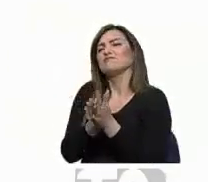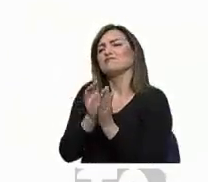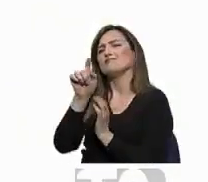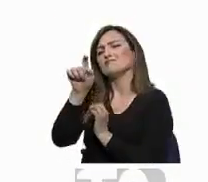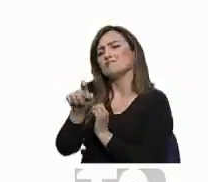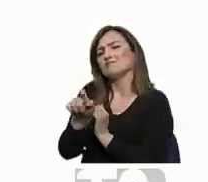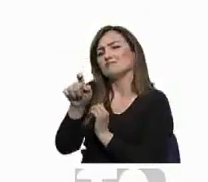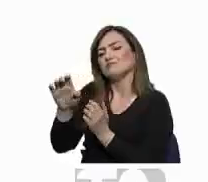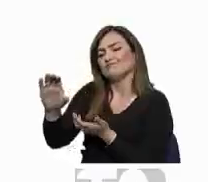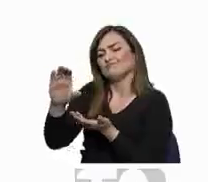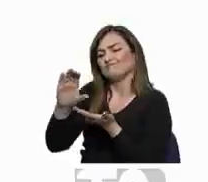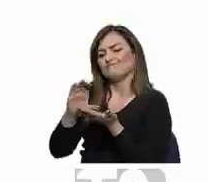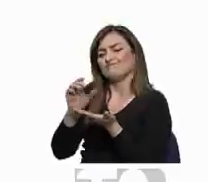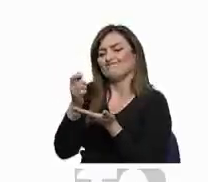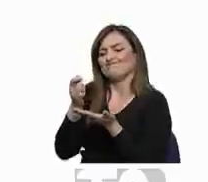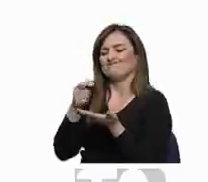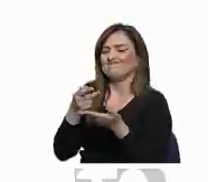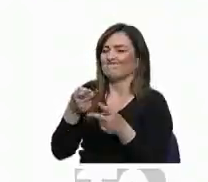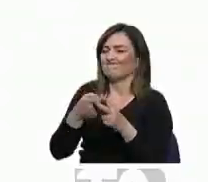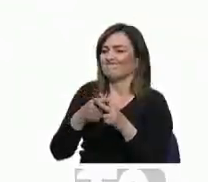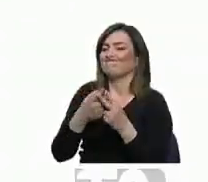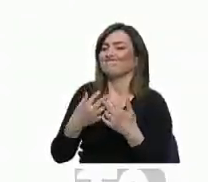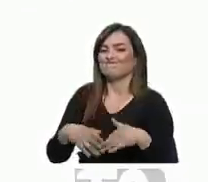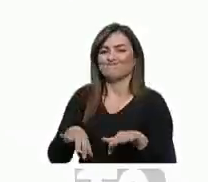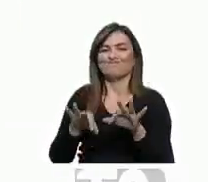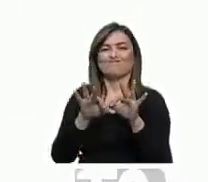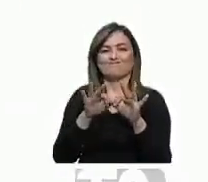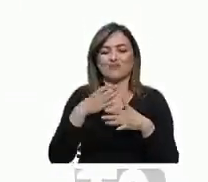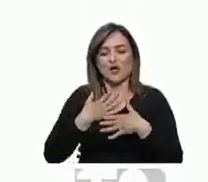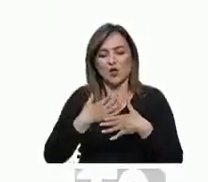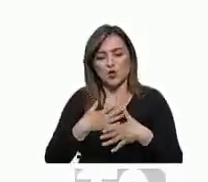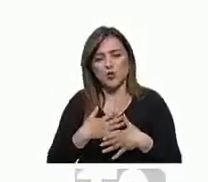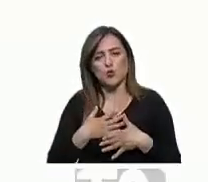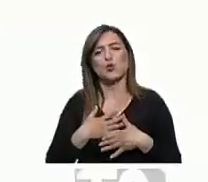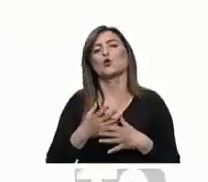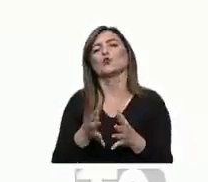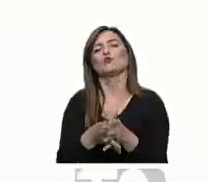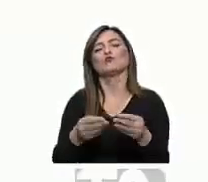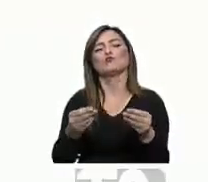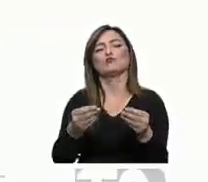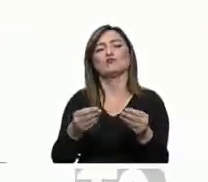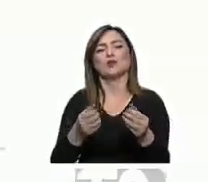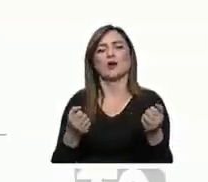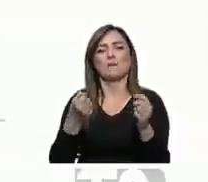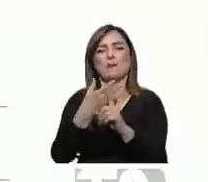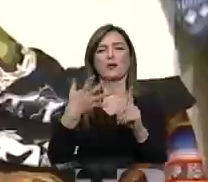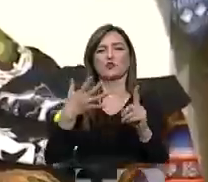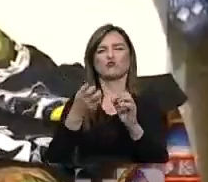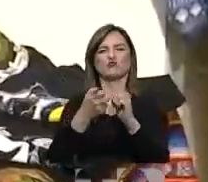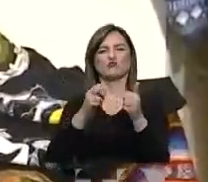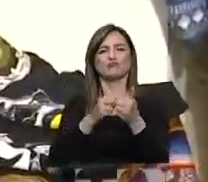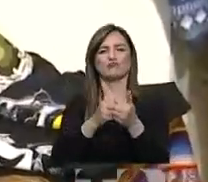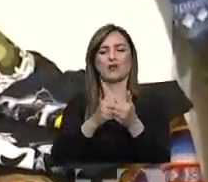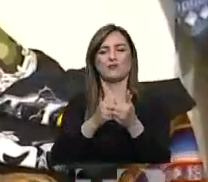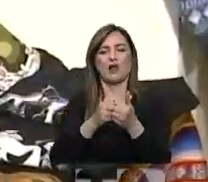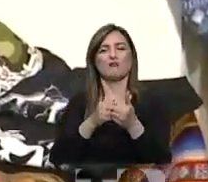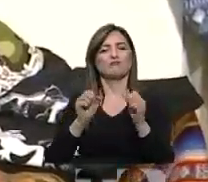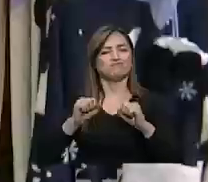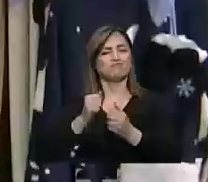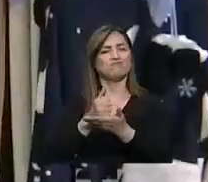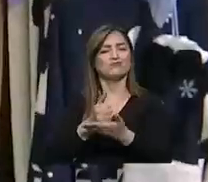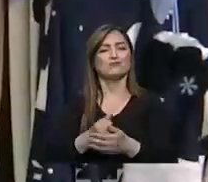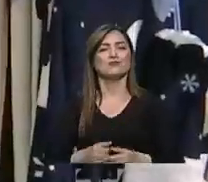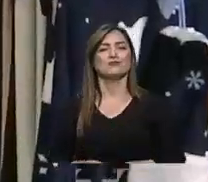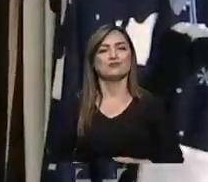necesidad de capital semilla. Esto es clave para aliviar e impulsar el emprendimiento a pesar del impacto de la crisis. En Quito, Maragracia,